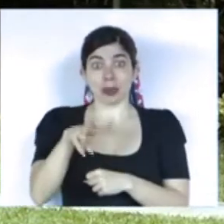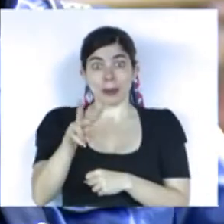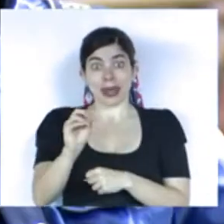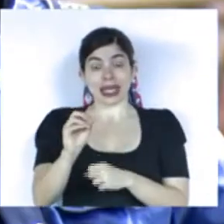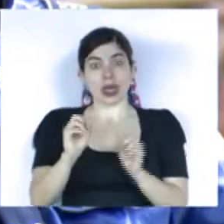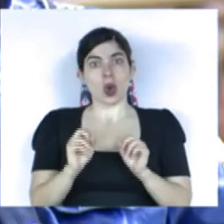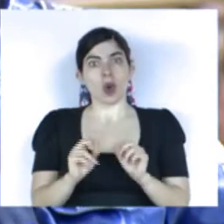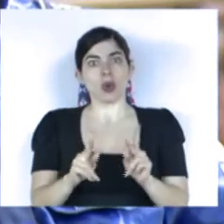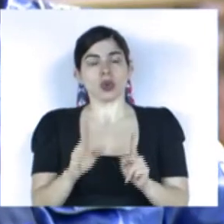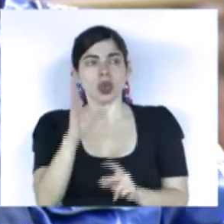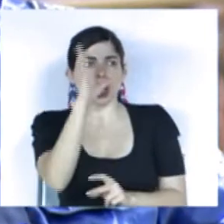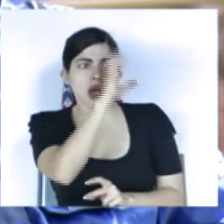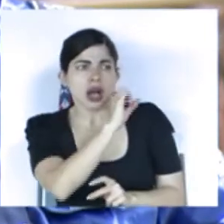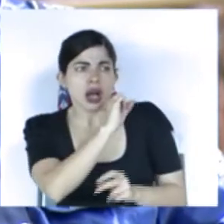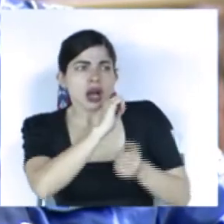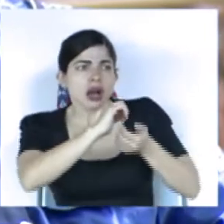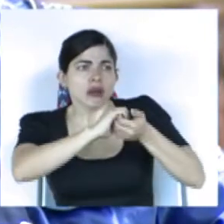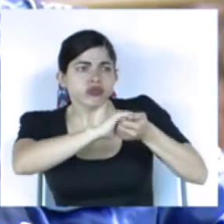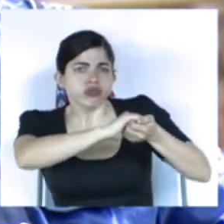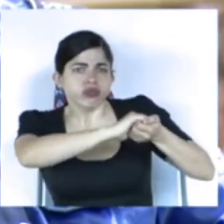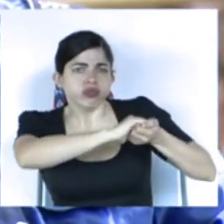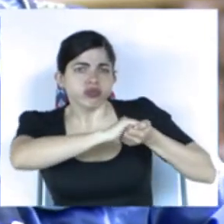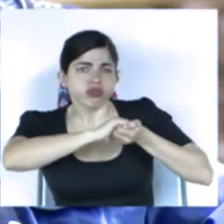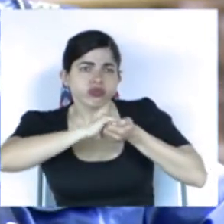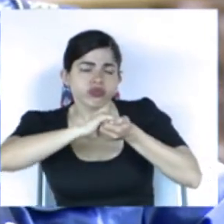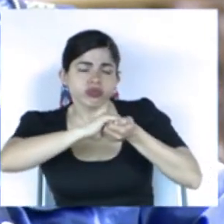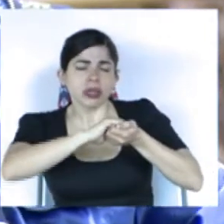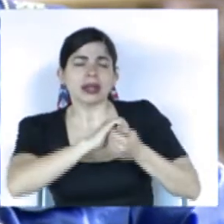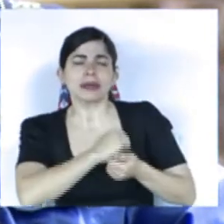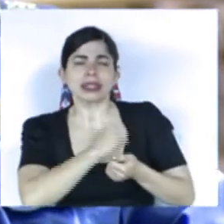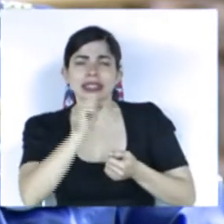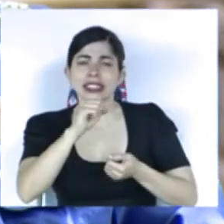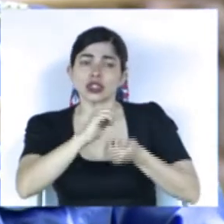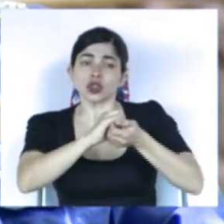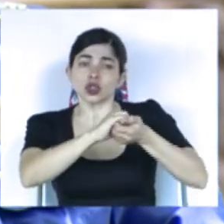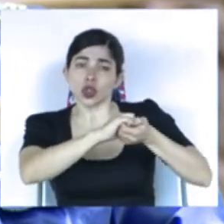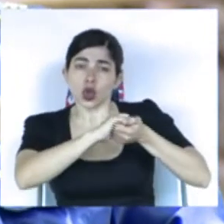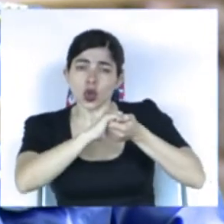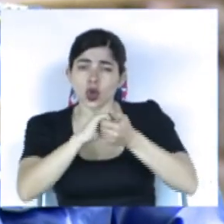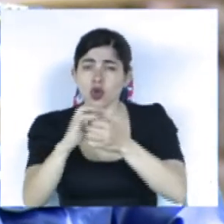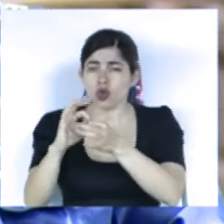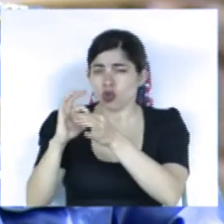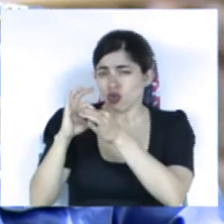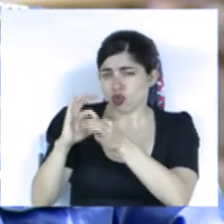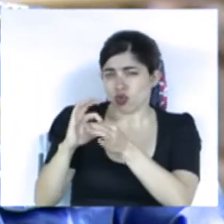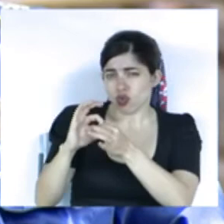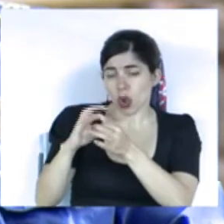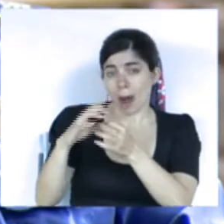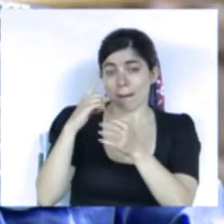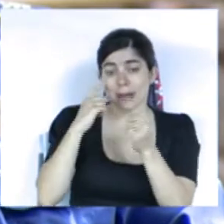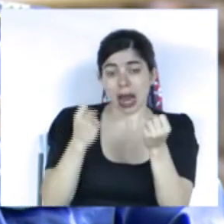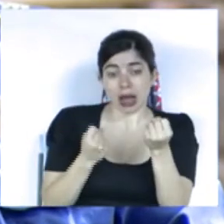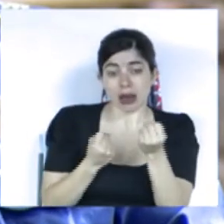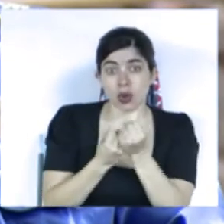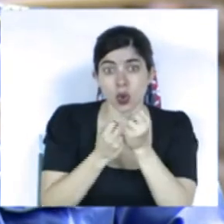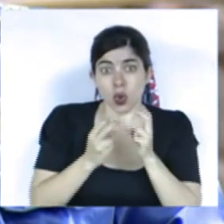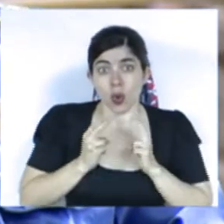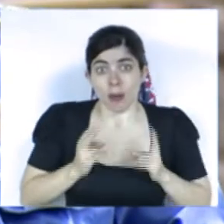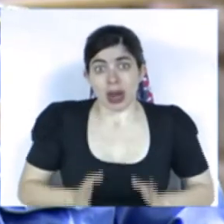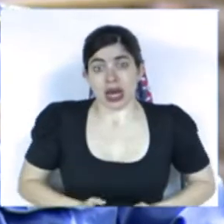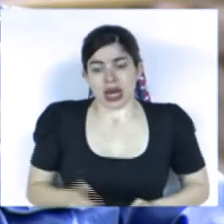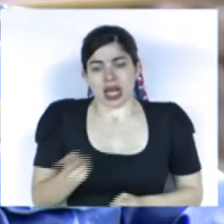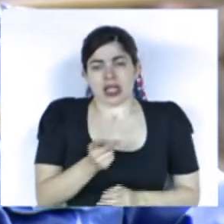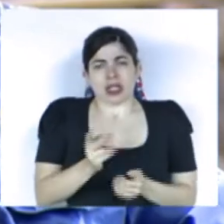oportunidad de ver cómo la solidaridad la solidaridad perdón la unión y la unión para la acción humanitaria han sido